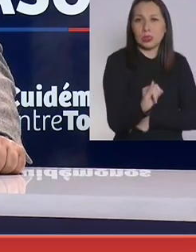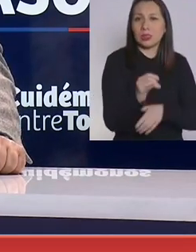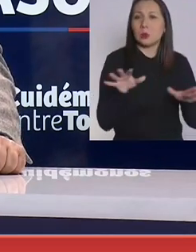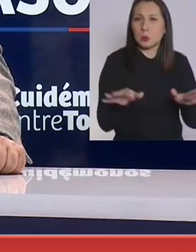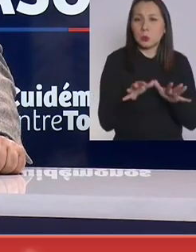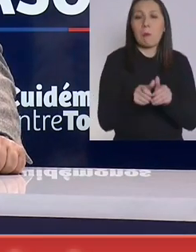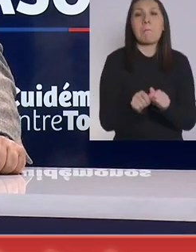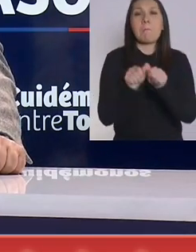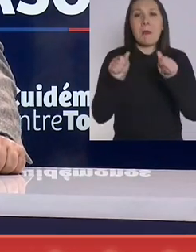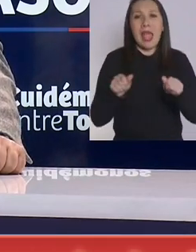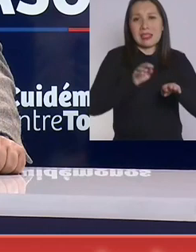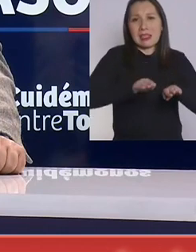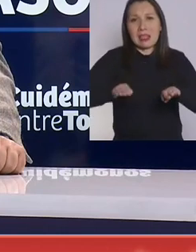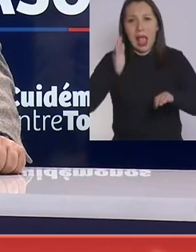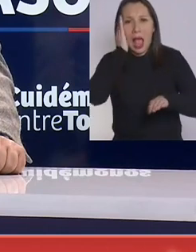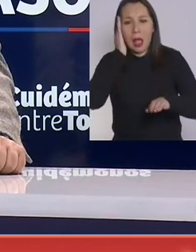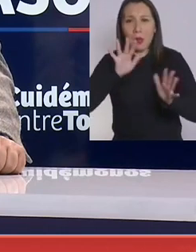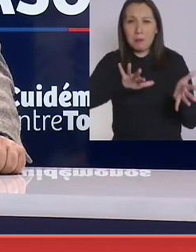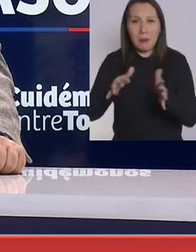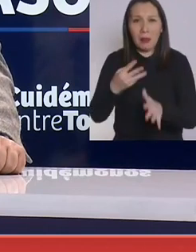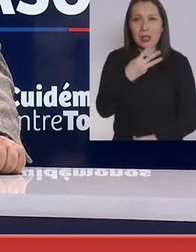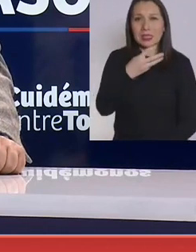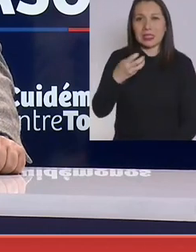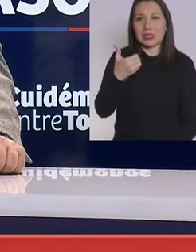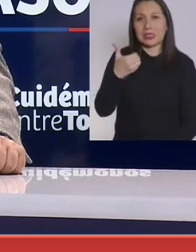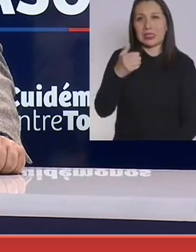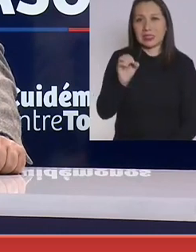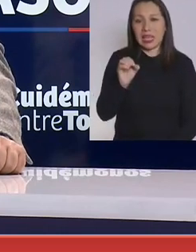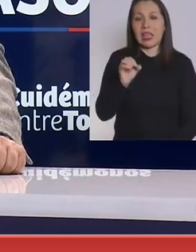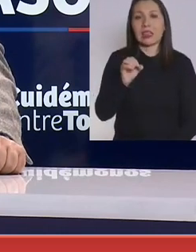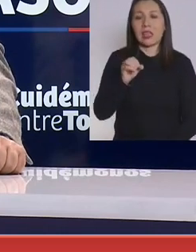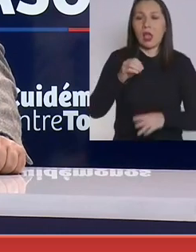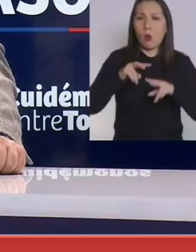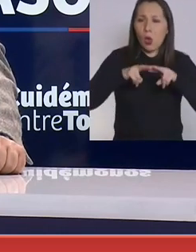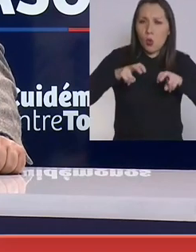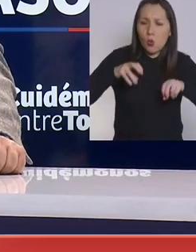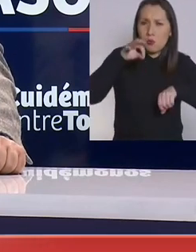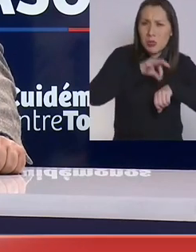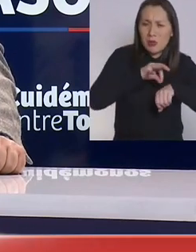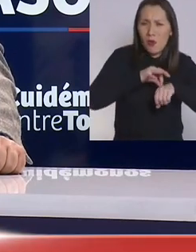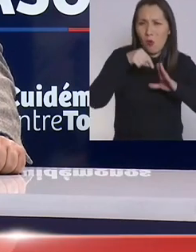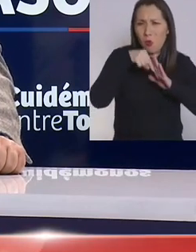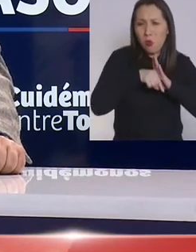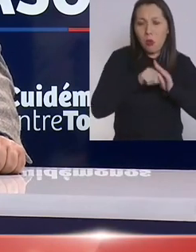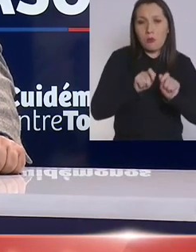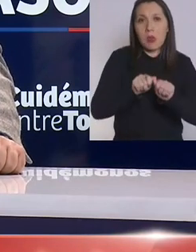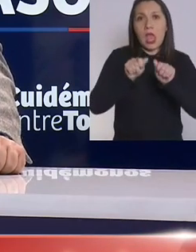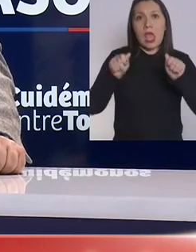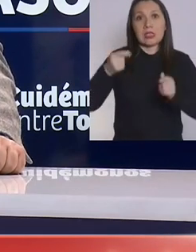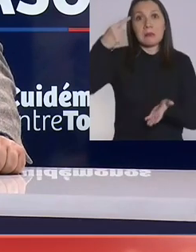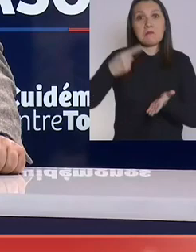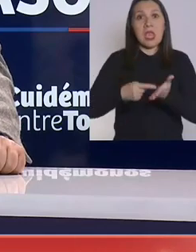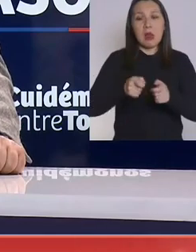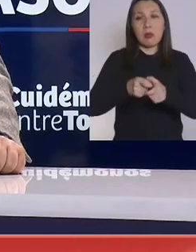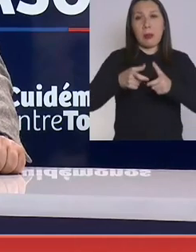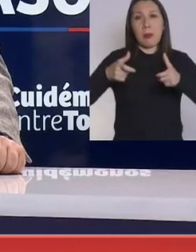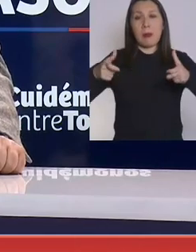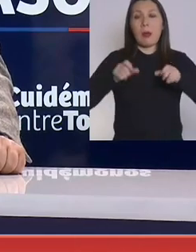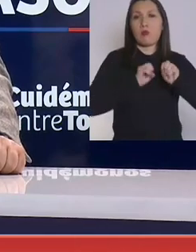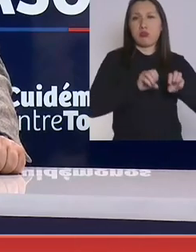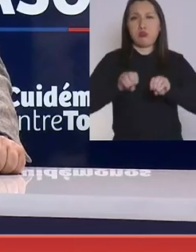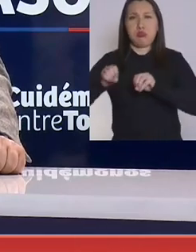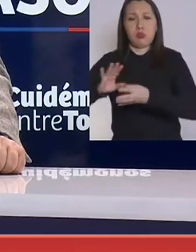aumento de estas camas. Poco más de 360 intensivistas que se multiplicaron por mil para poder capacitar a todo el país.